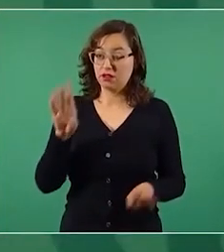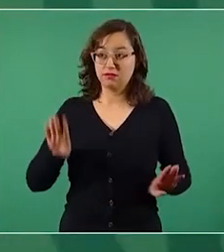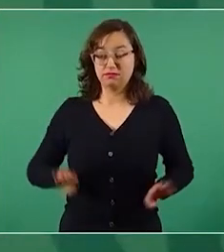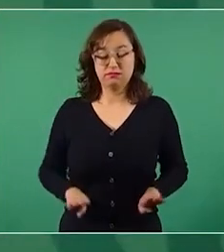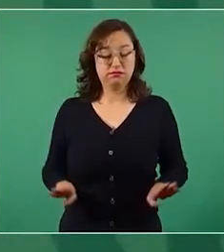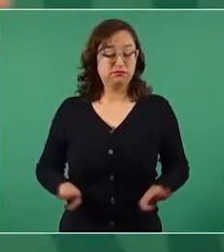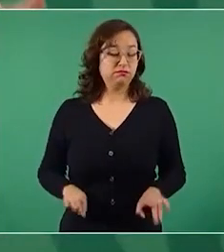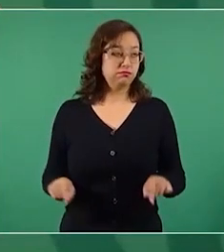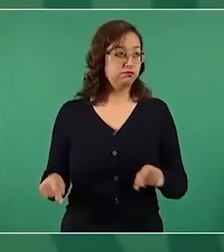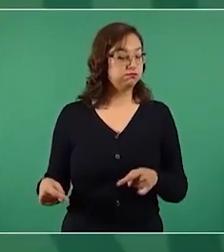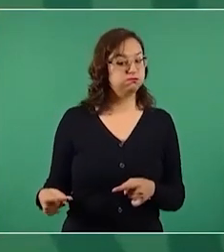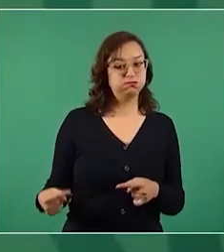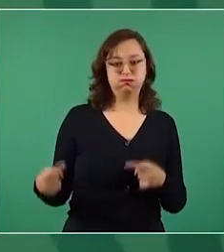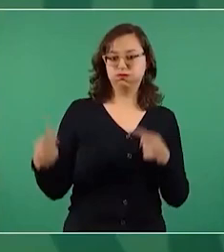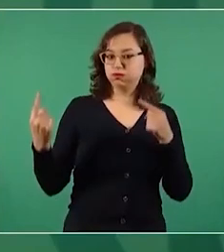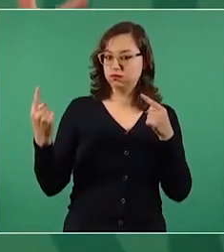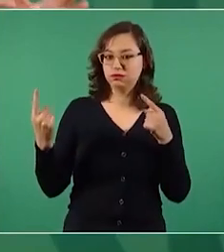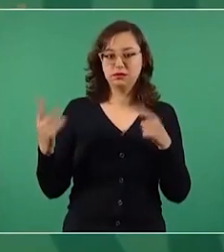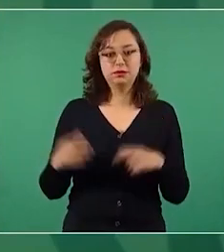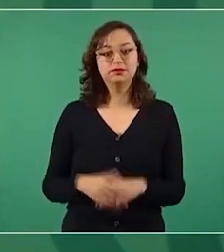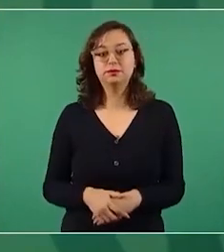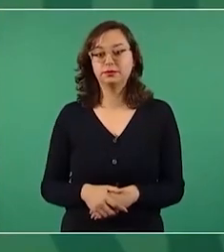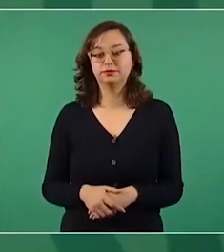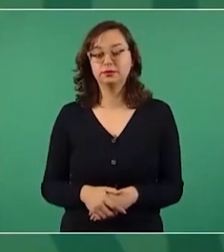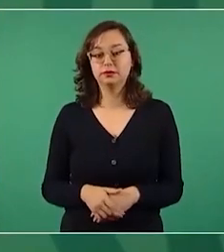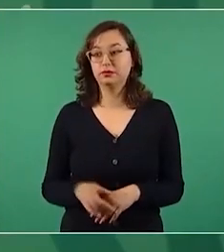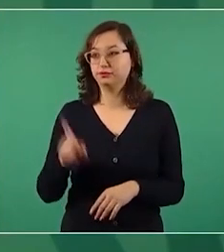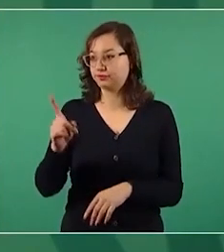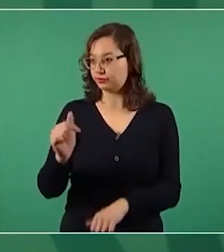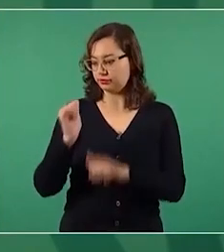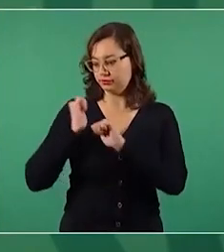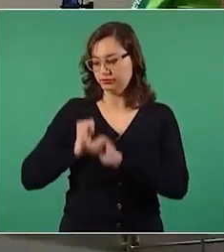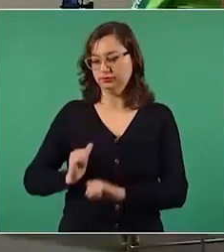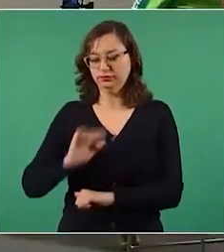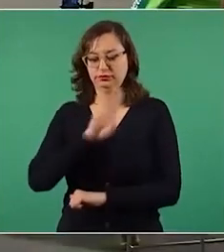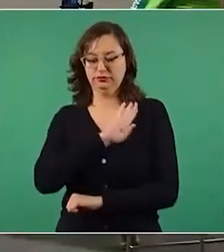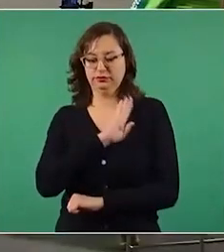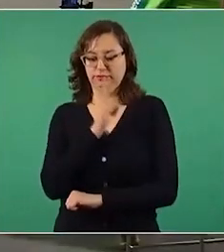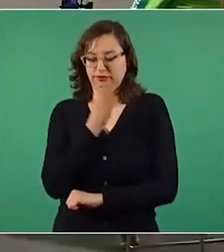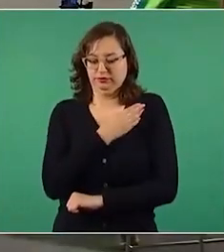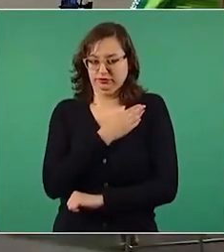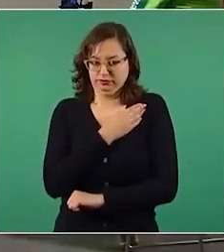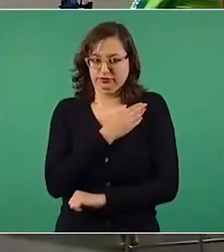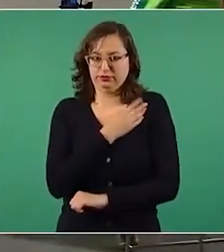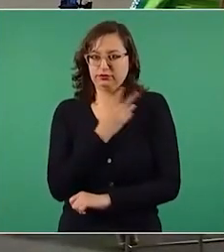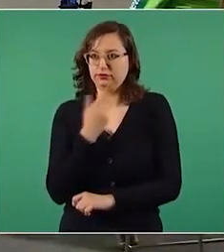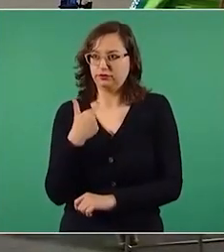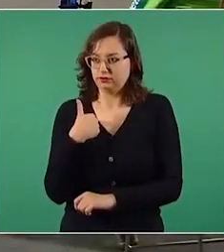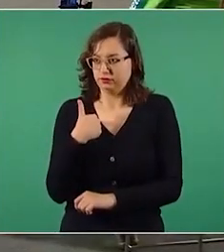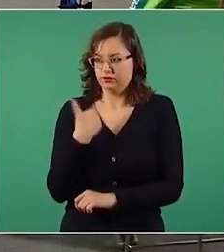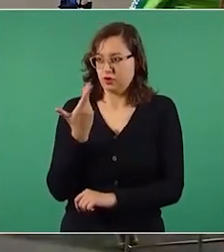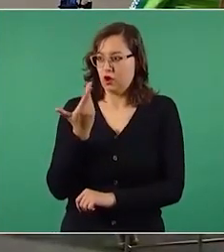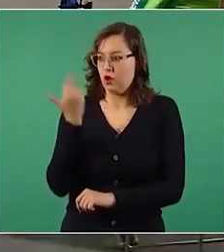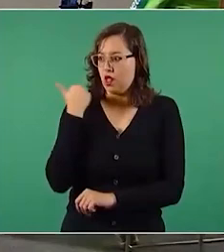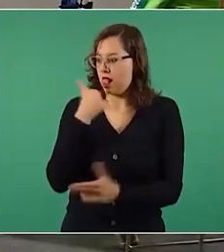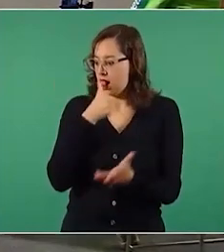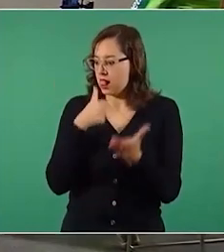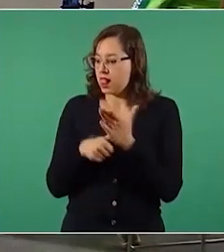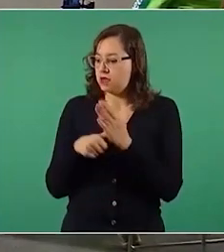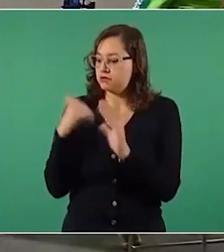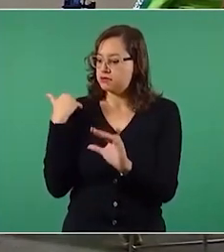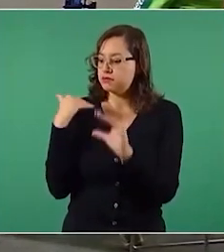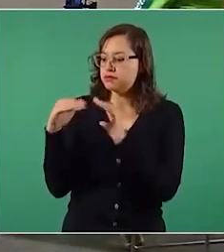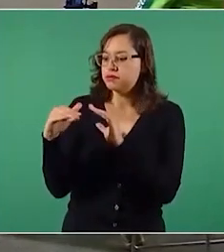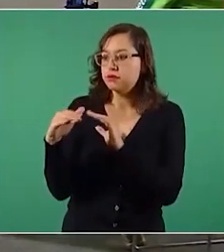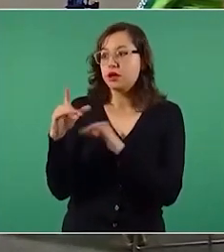porque les envío una carta para que ofrecieran una disculpa por los excesos que se cometieron